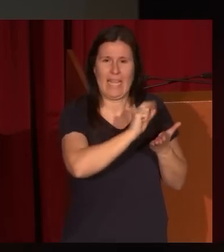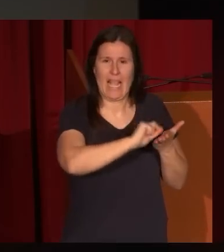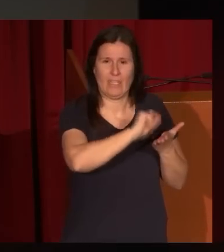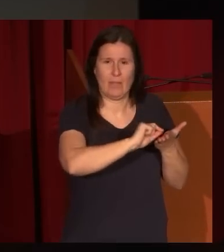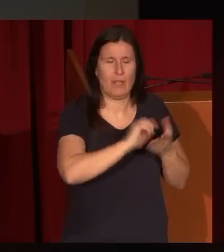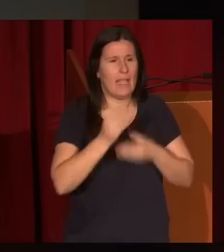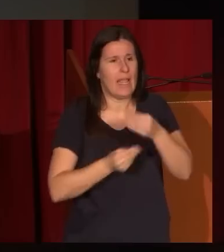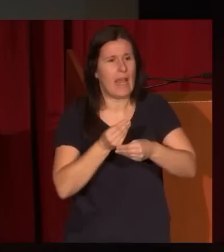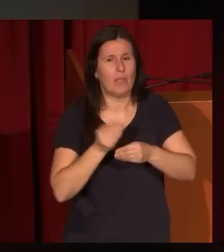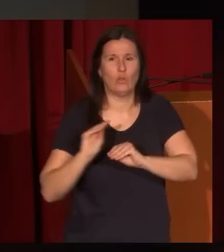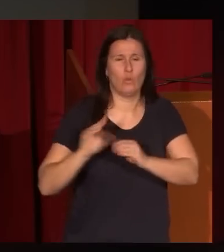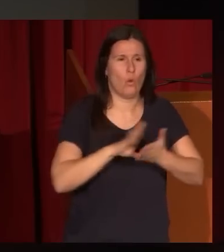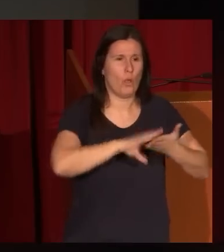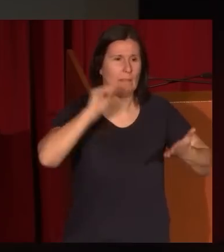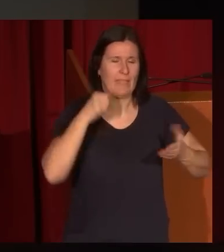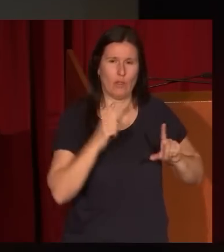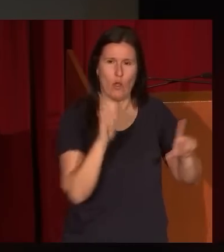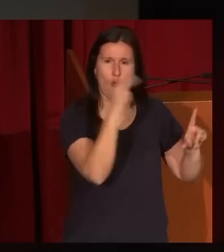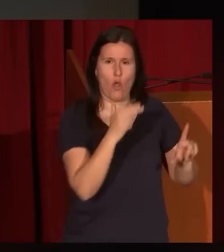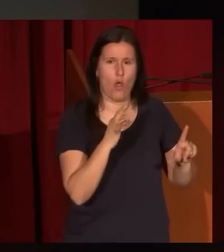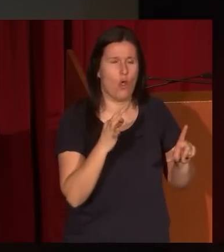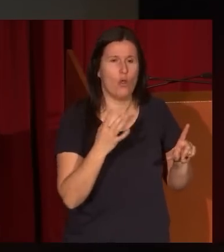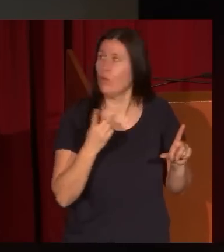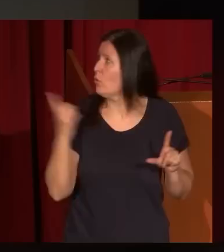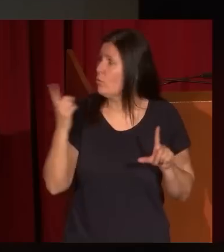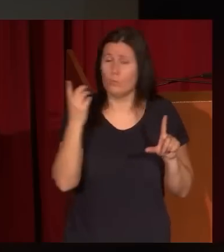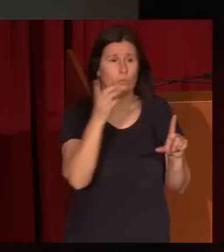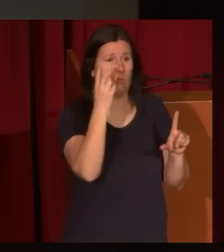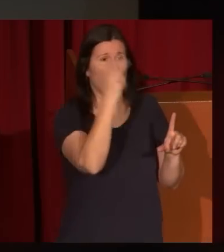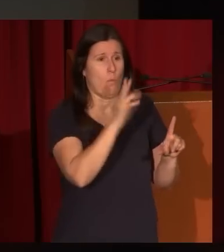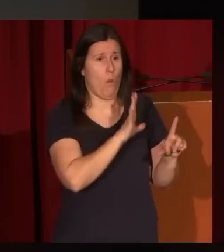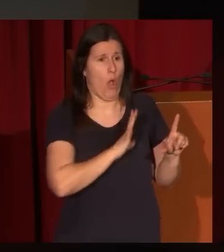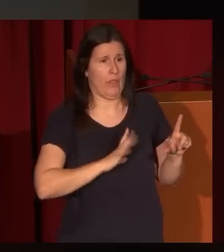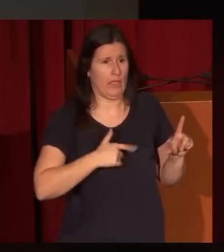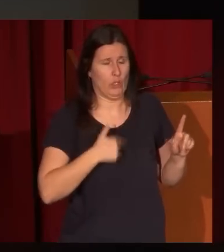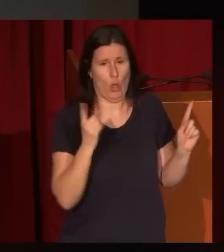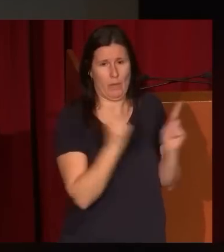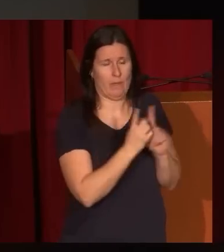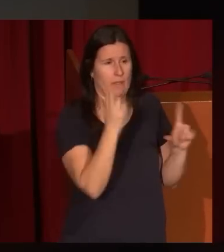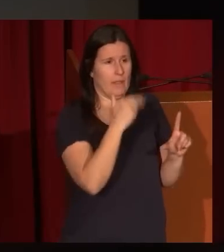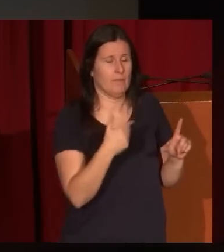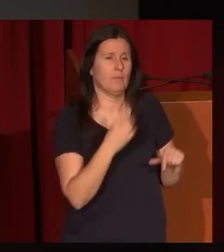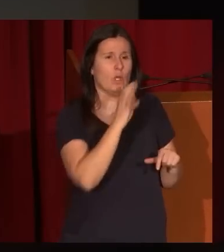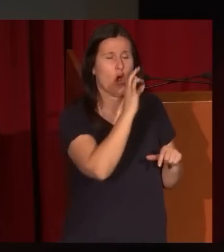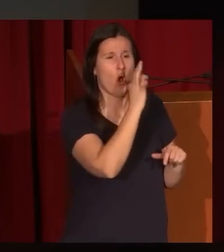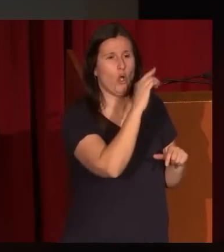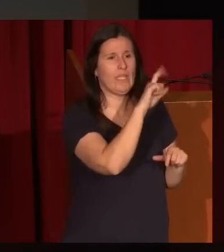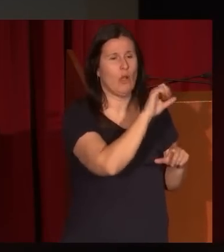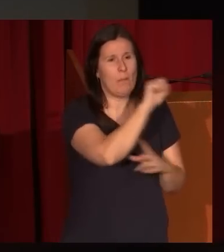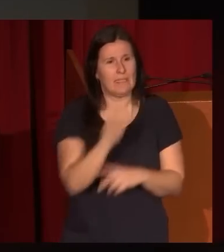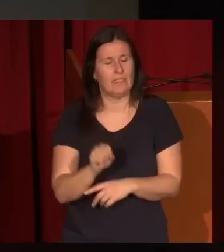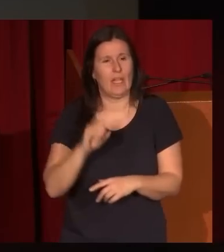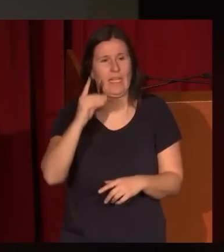hace su versión, en un boceto muy breve, como ustedes ponen aquí, de Otelo matando a Desdémona. Bien,